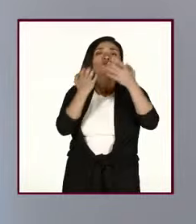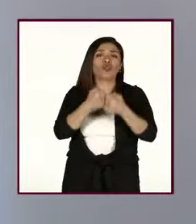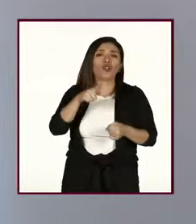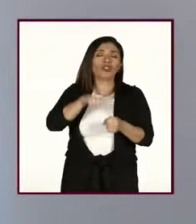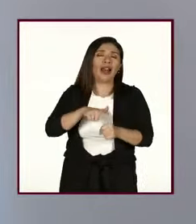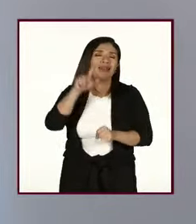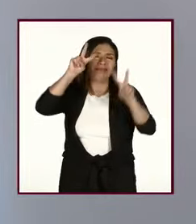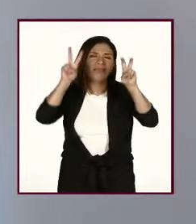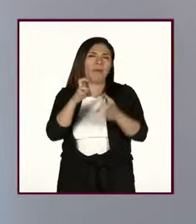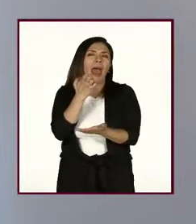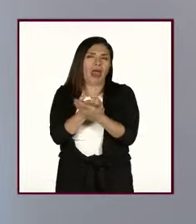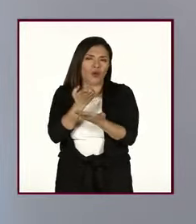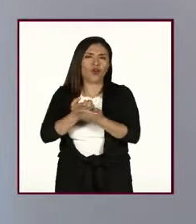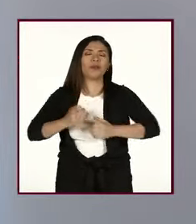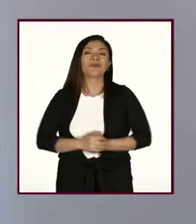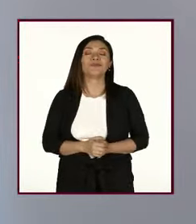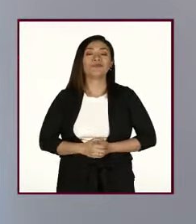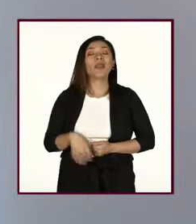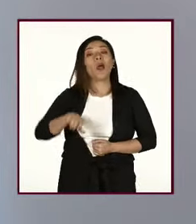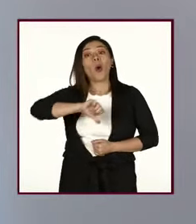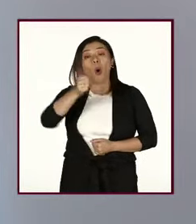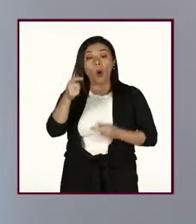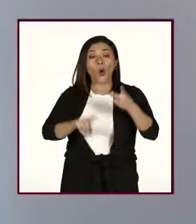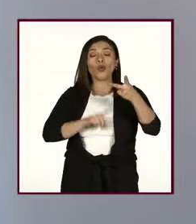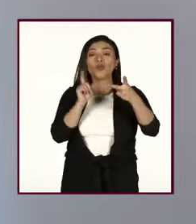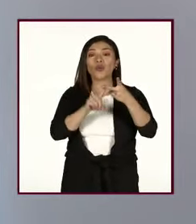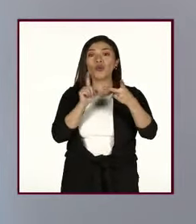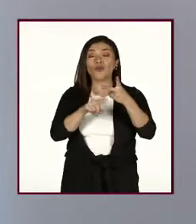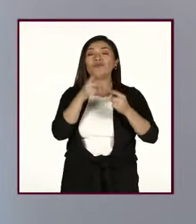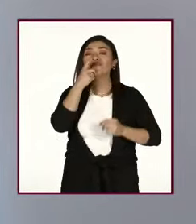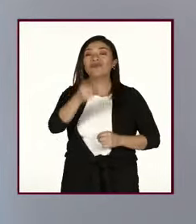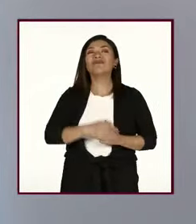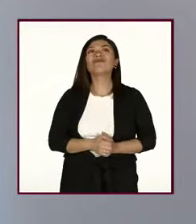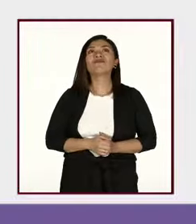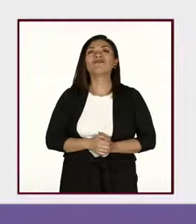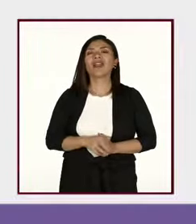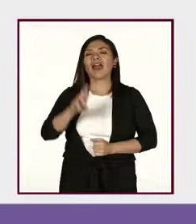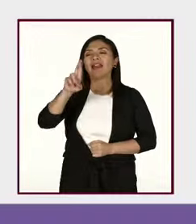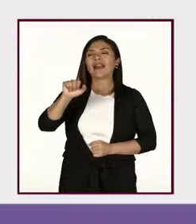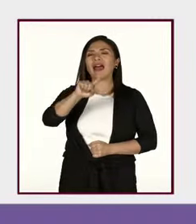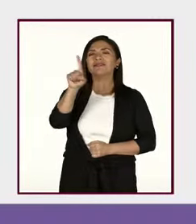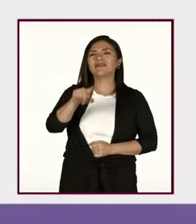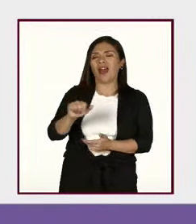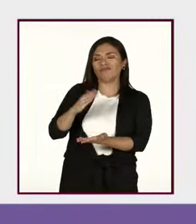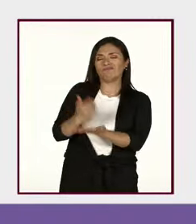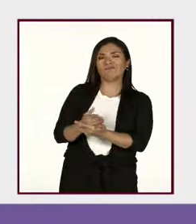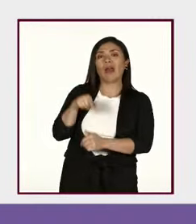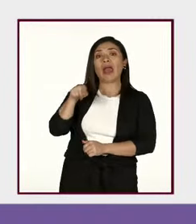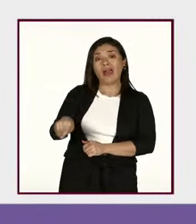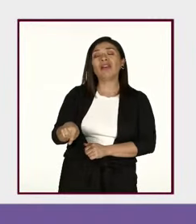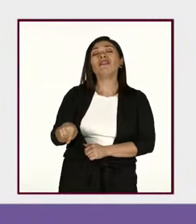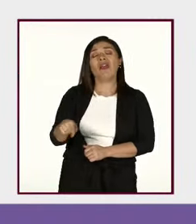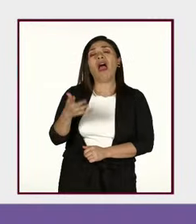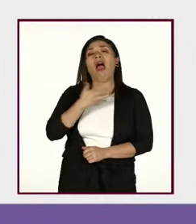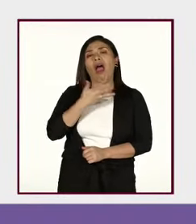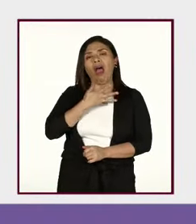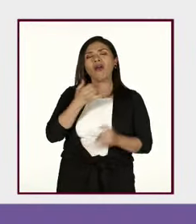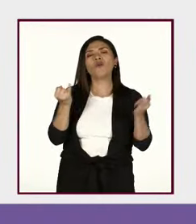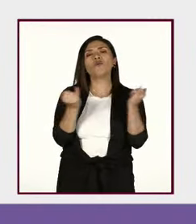económica. La otra, la que se refiere al sesgo racial. Esta desigualdad que